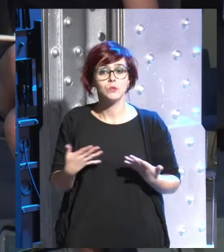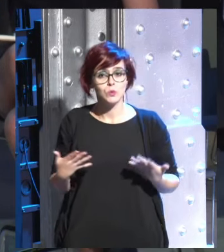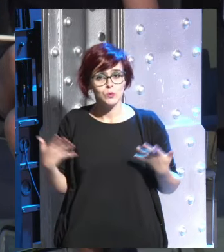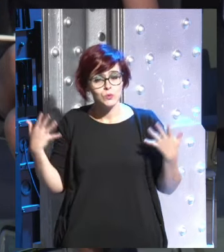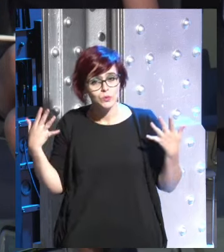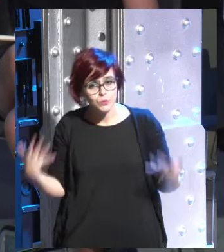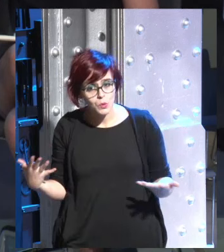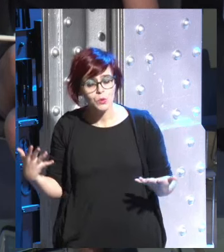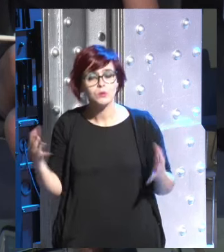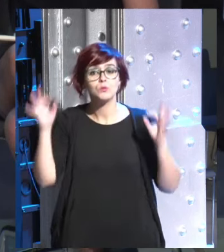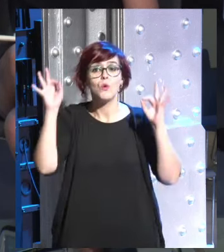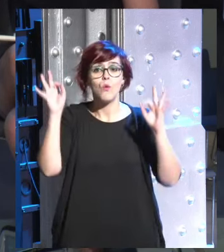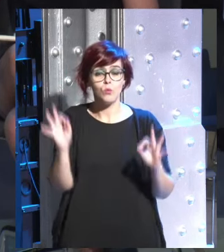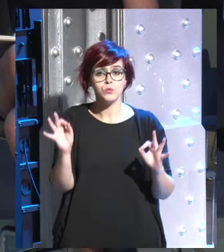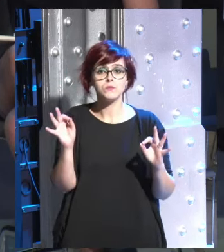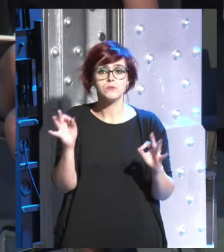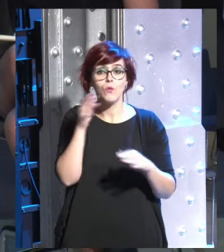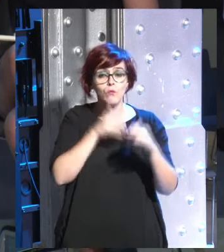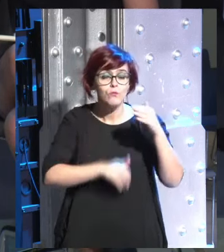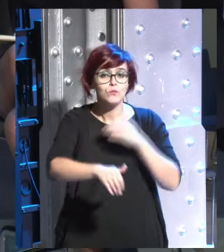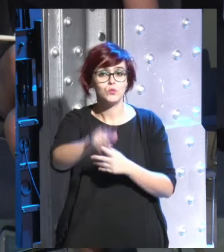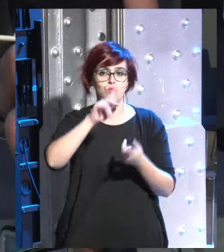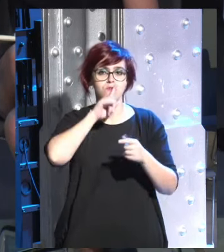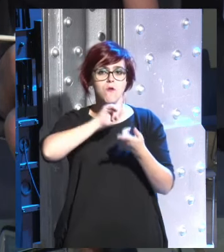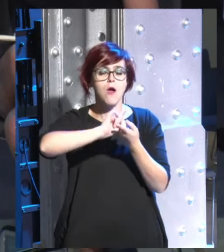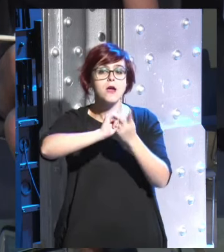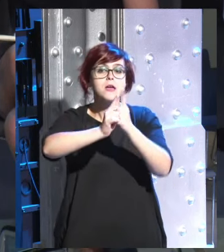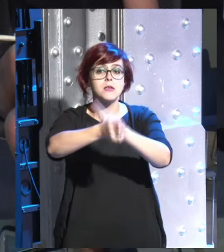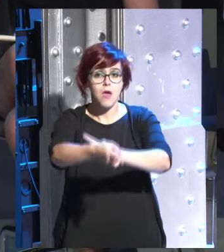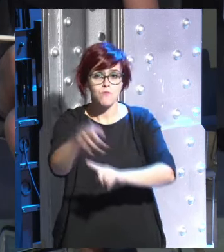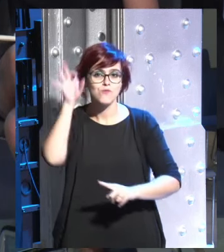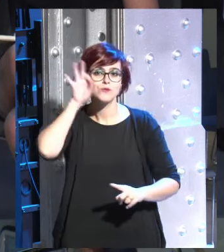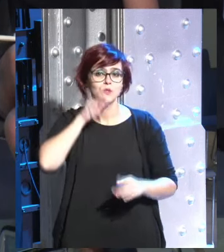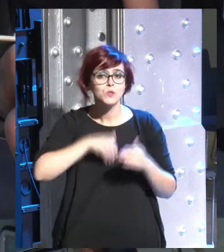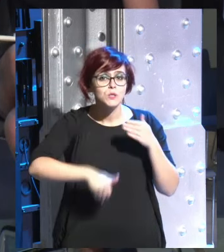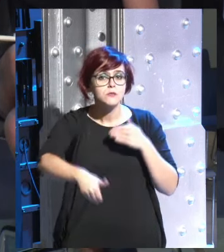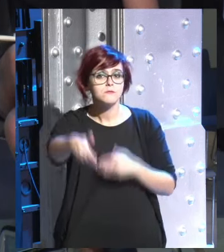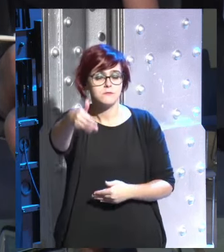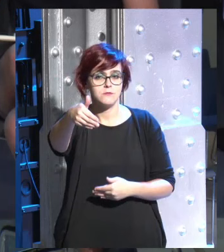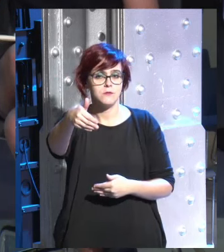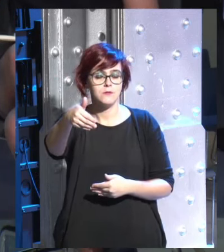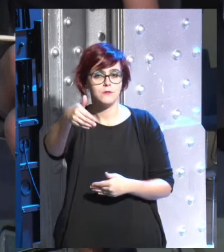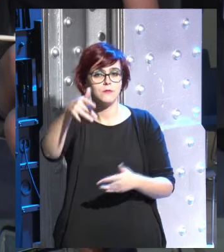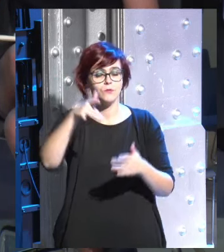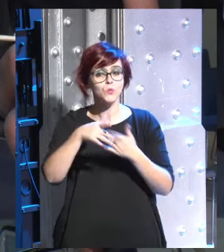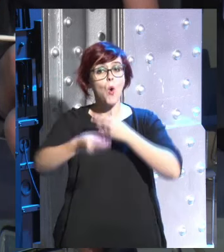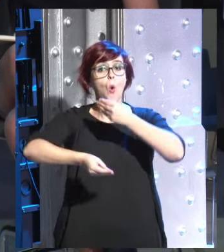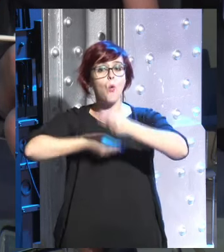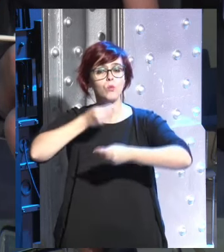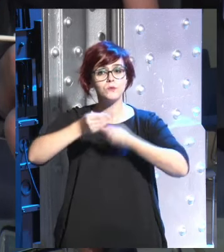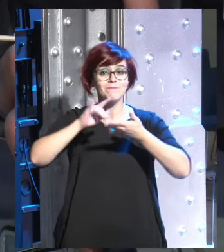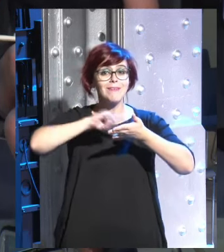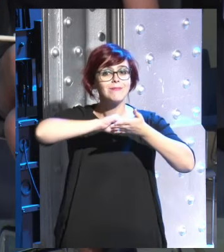y esto es exactamente lo que va a cambiar en el próximo siglo vamos a empezar a utilizar